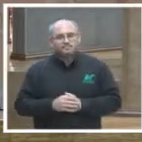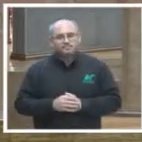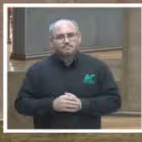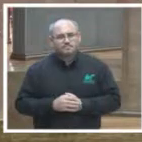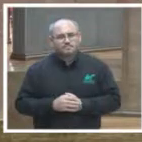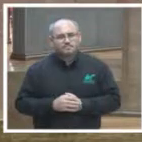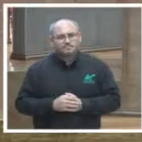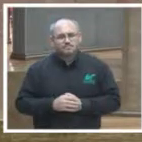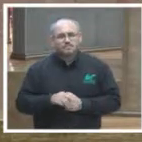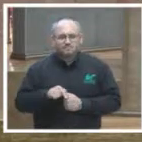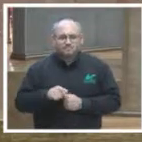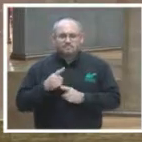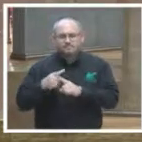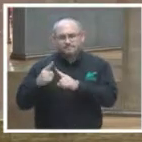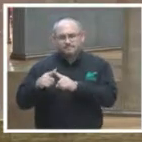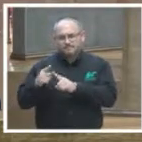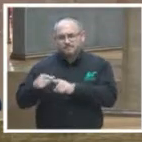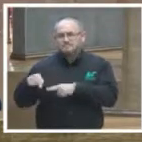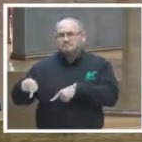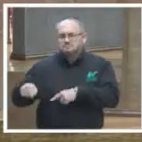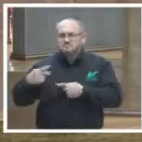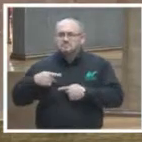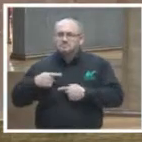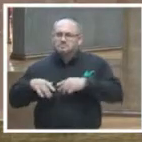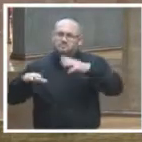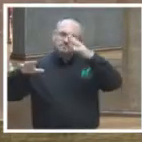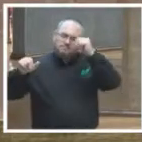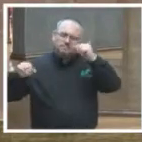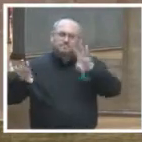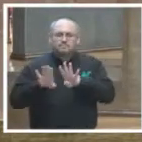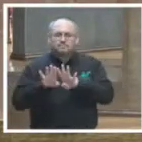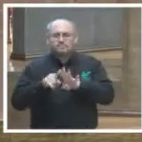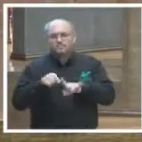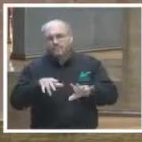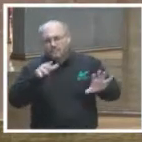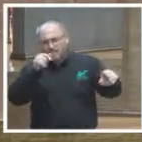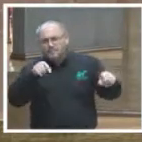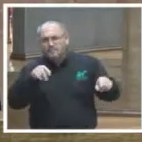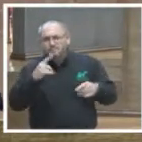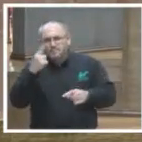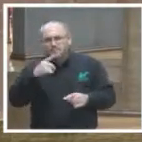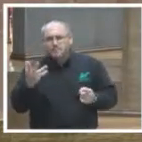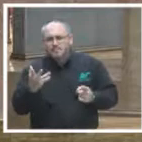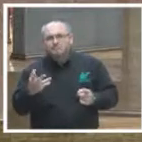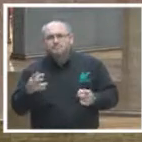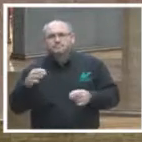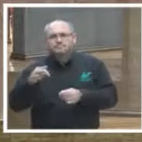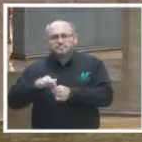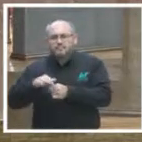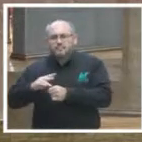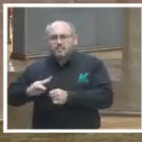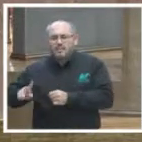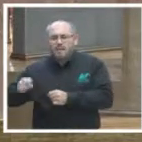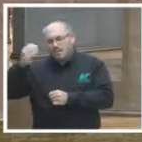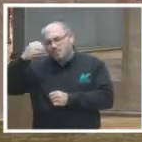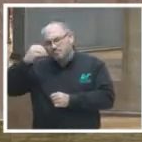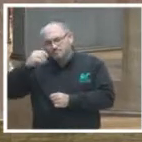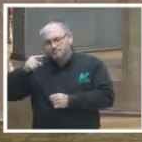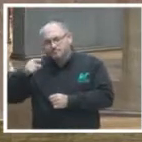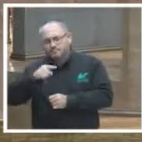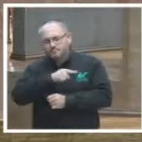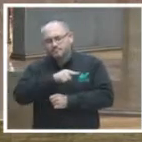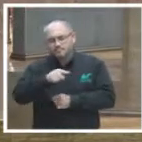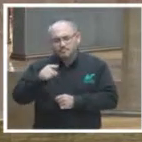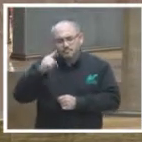Entre ellas la ciudadanía emite su opinión y sentir sobre los criterios aprobados por el Tribunal Electoral las cuales son tomadas en